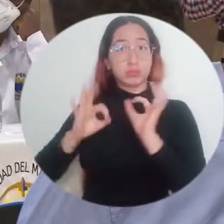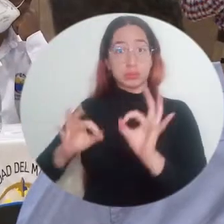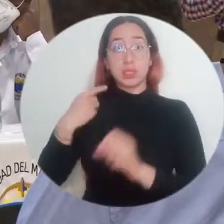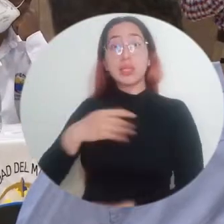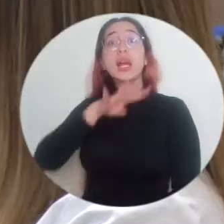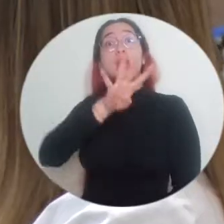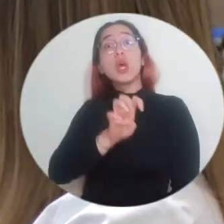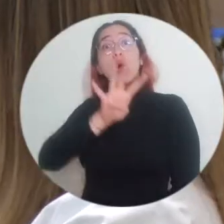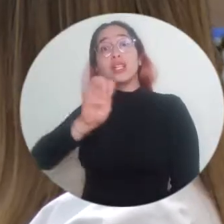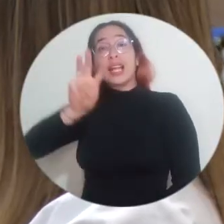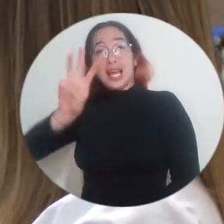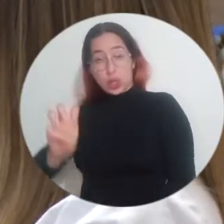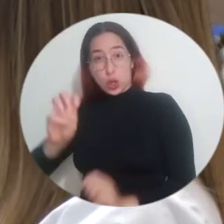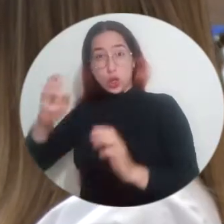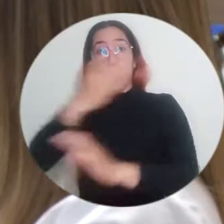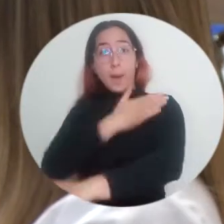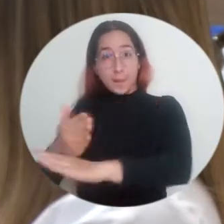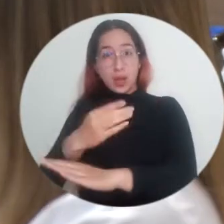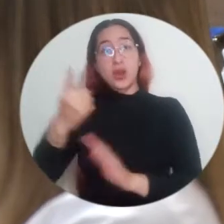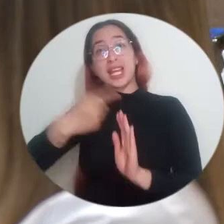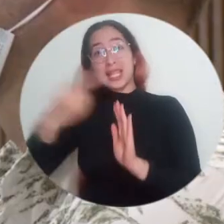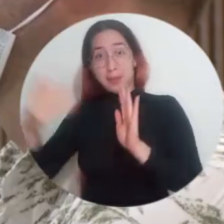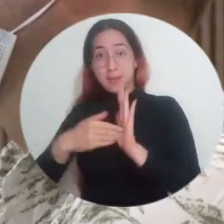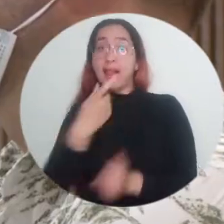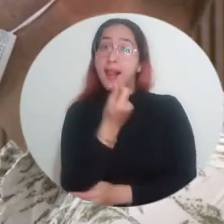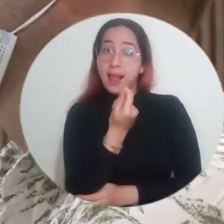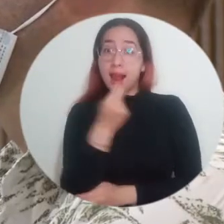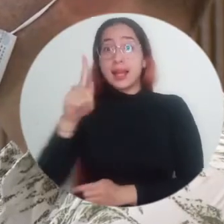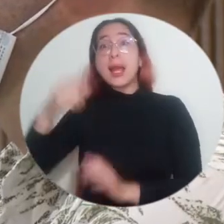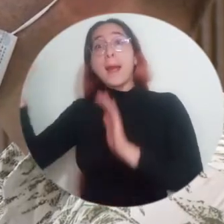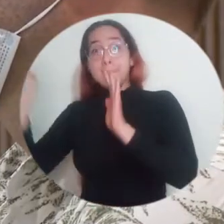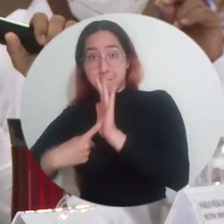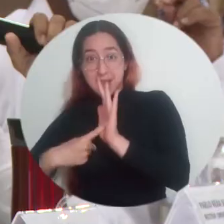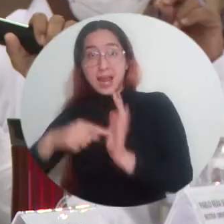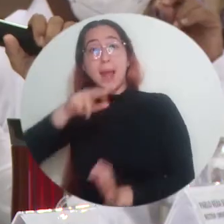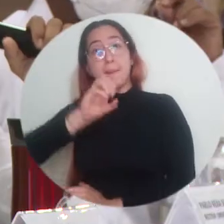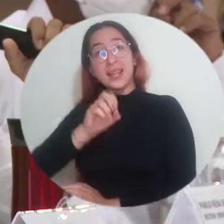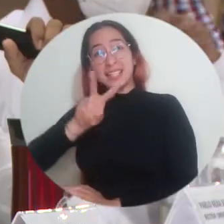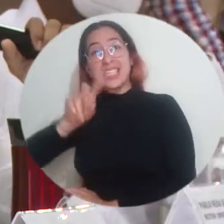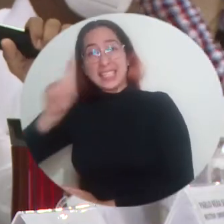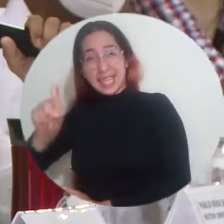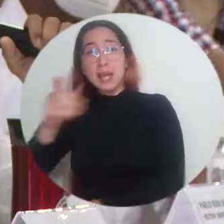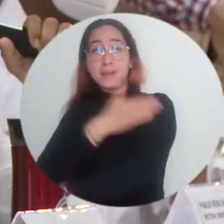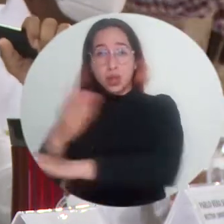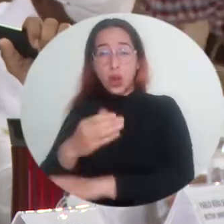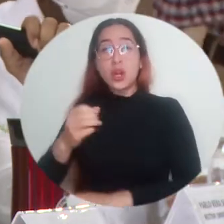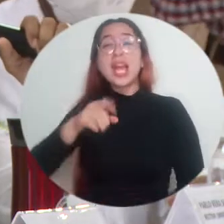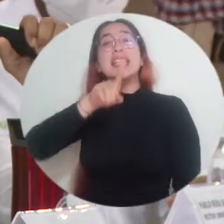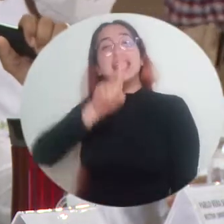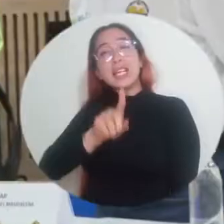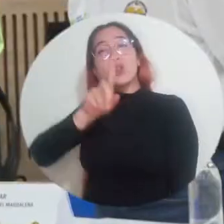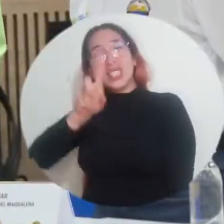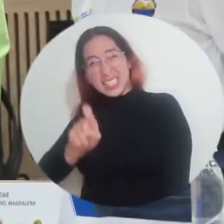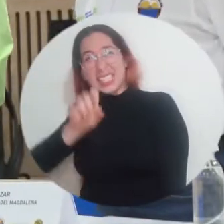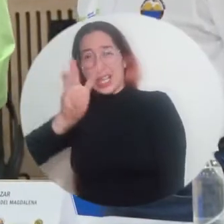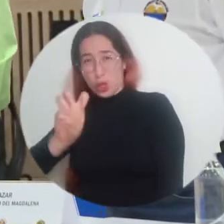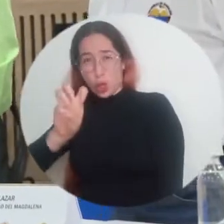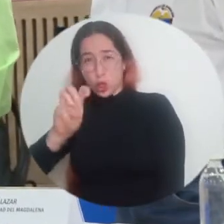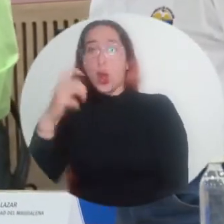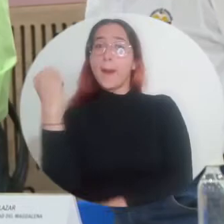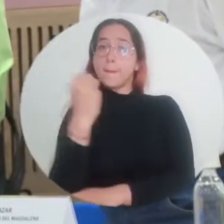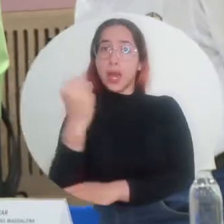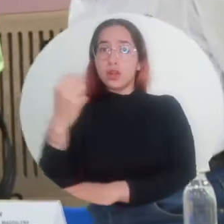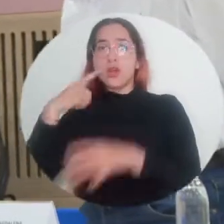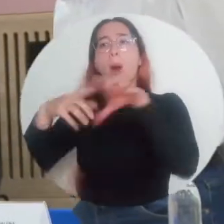998 millones 100 mil pesos en efectivo y 1.026 millones 693 mil 168 pesos en